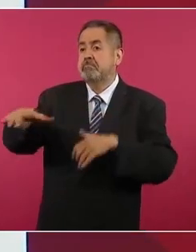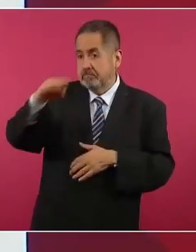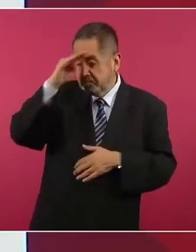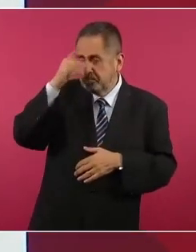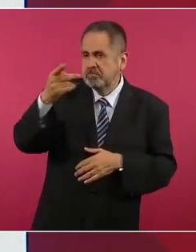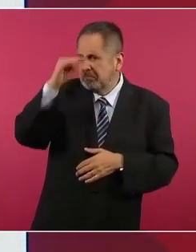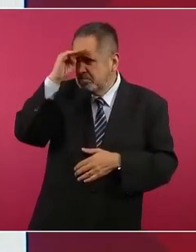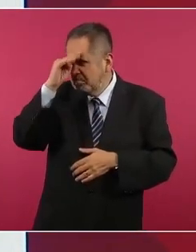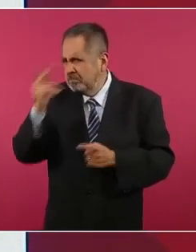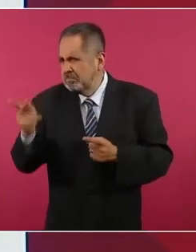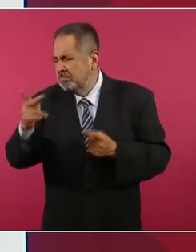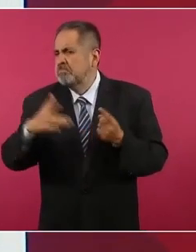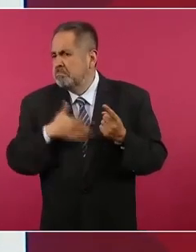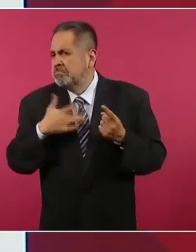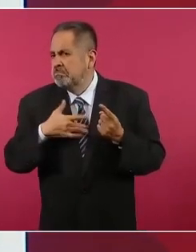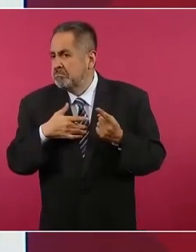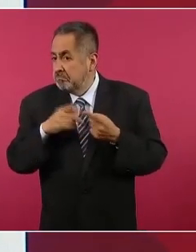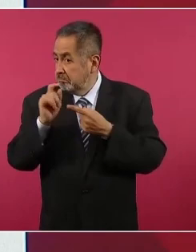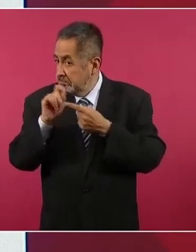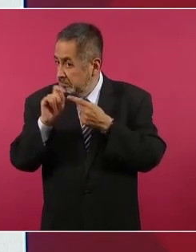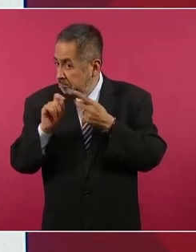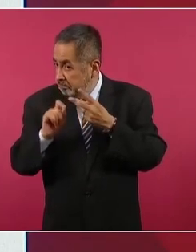la mayoría de la gente,